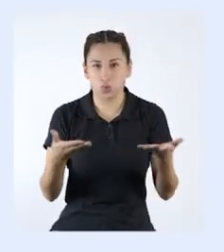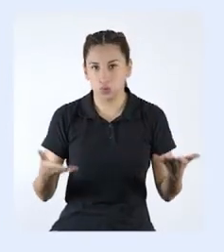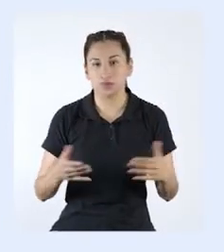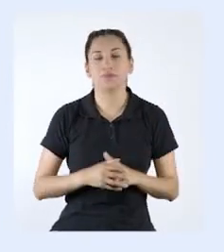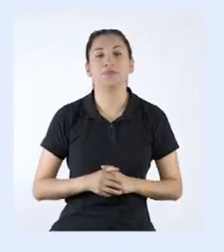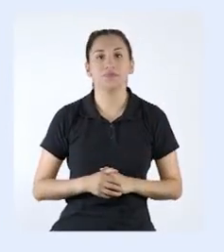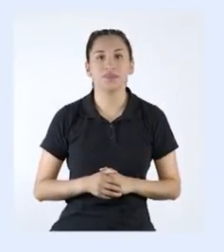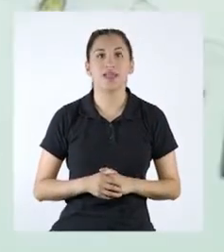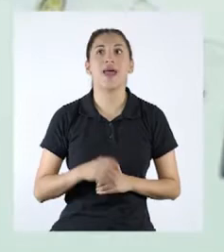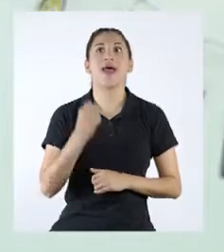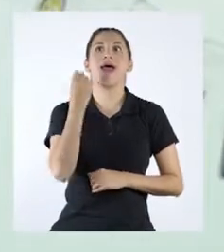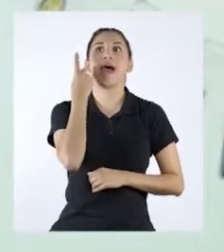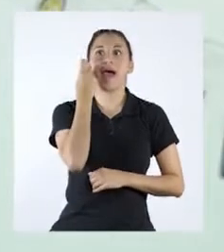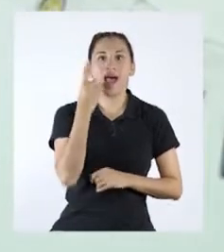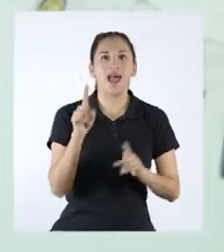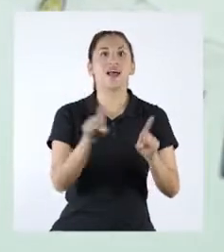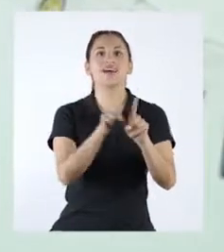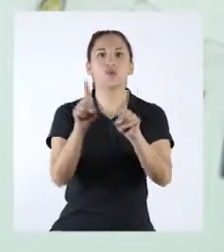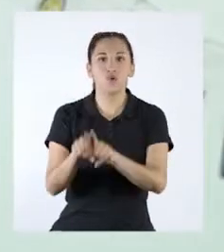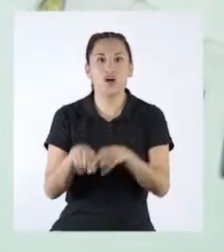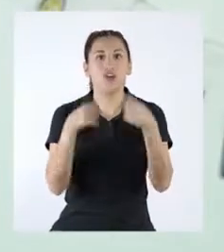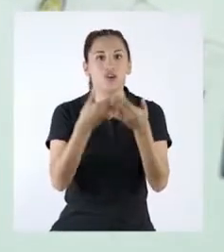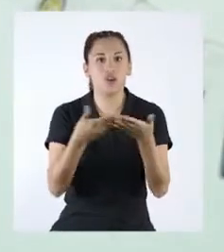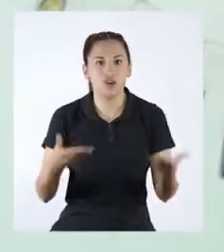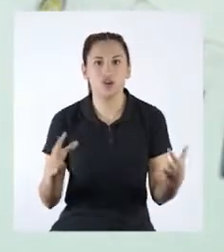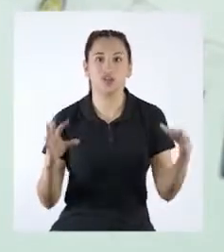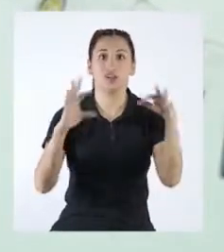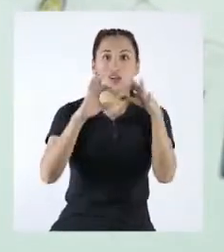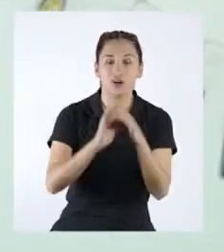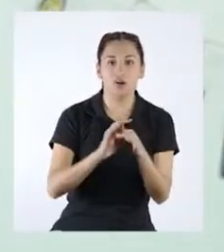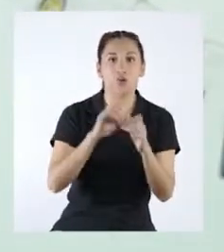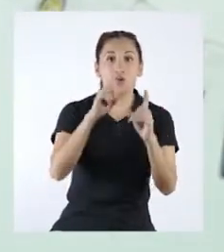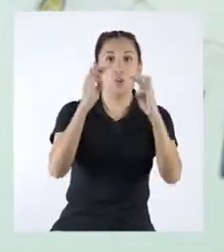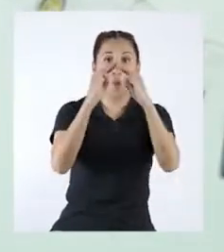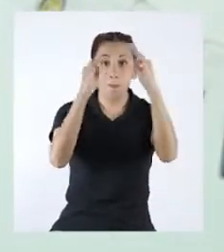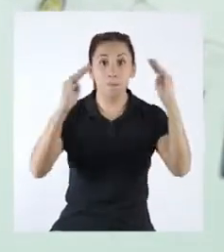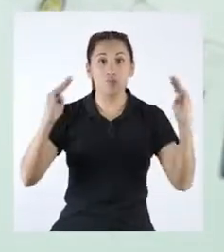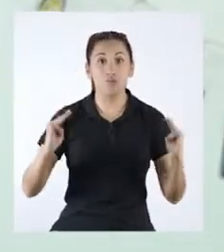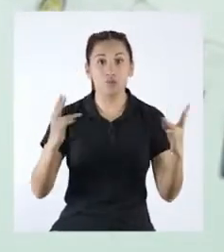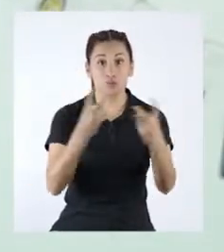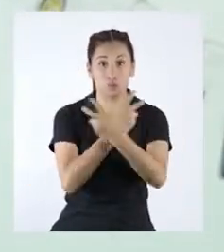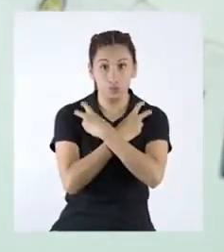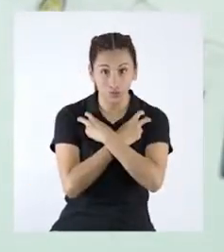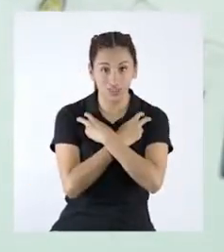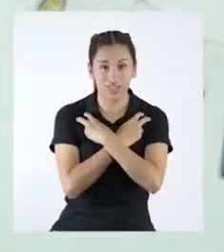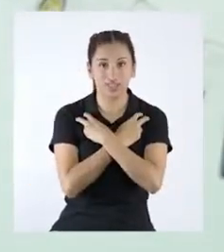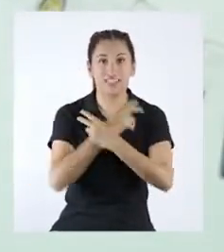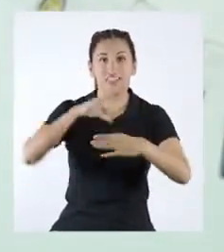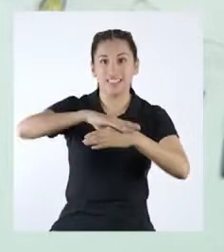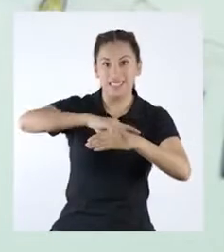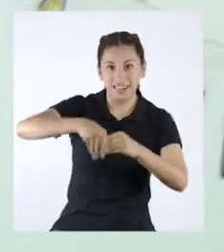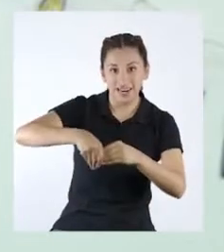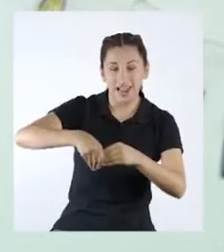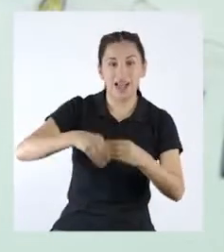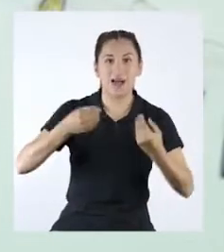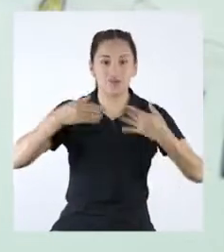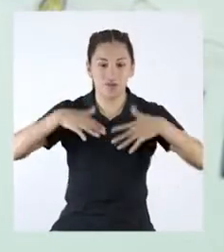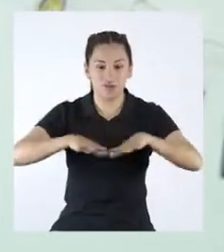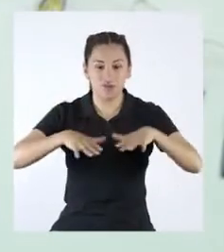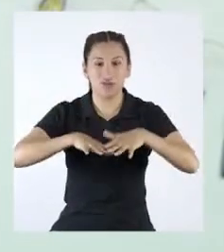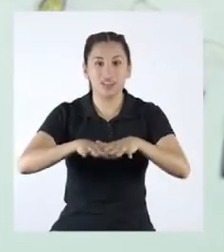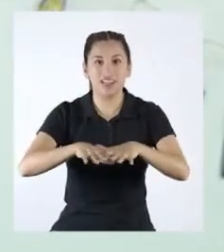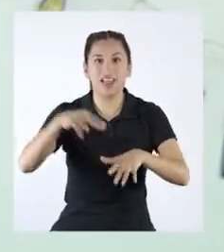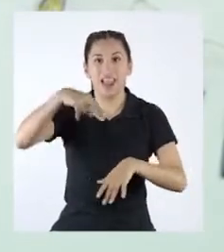otros. Ajá, como los objetos que uno encontraría en un museo. Los cerámios,